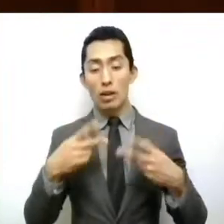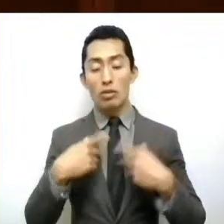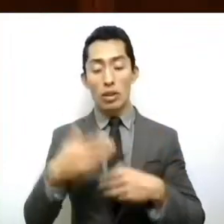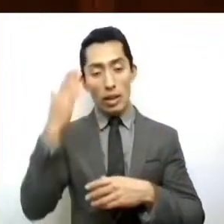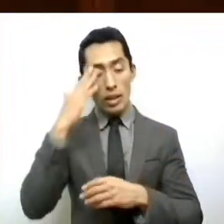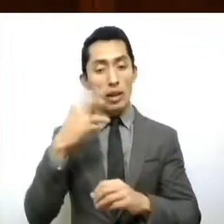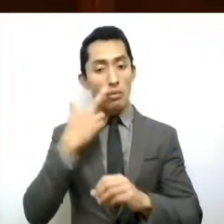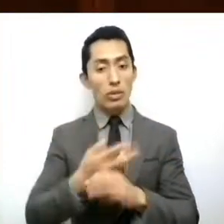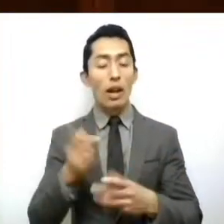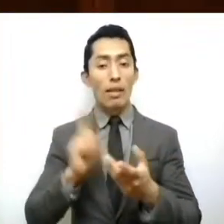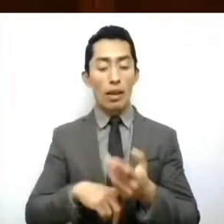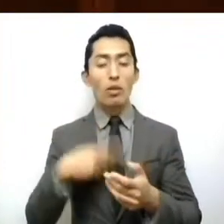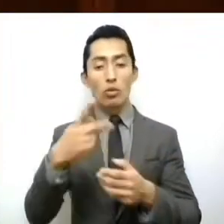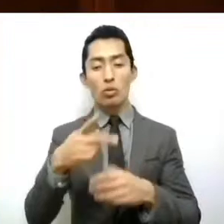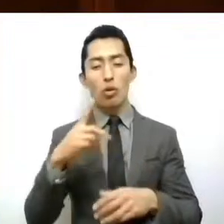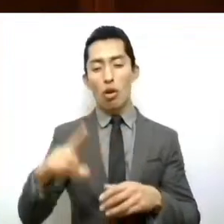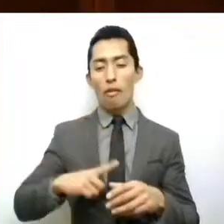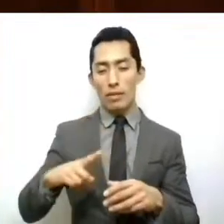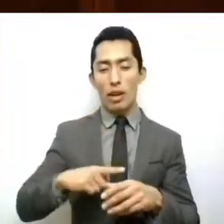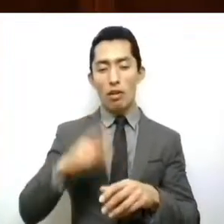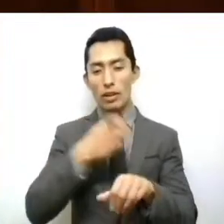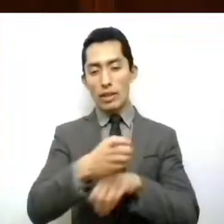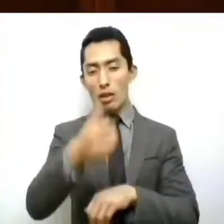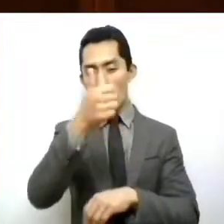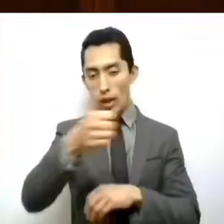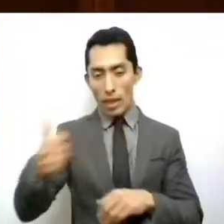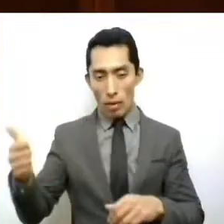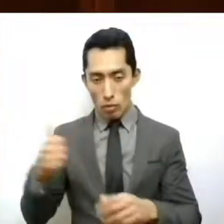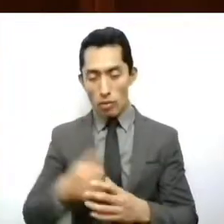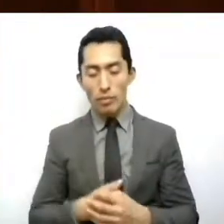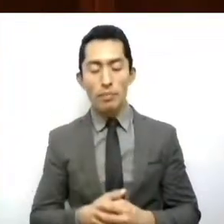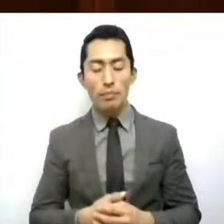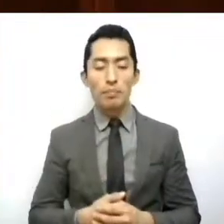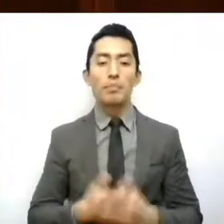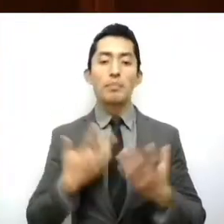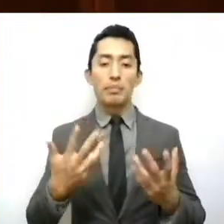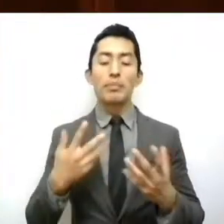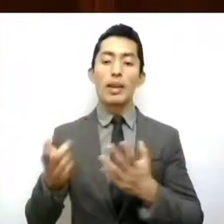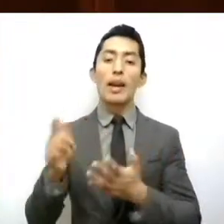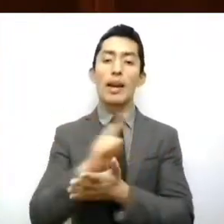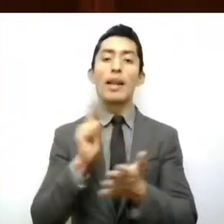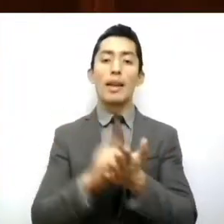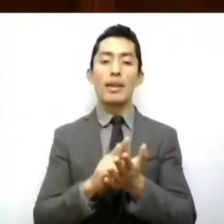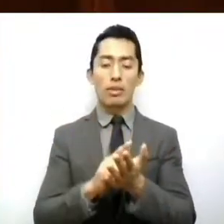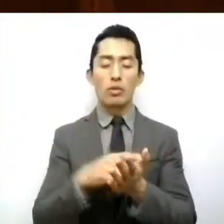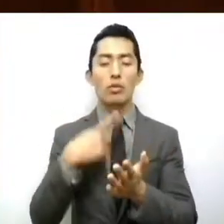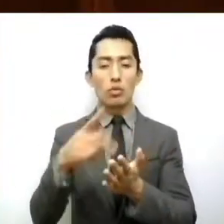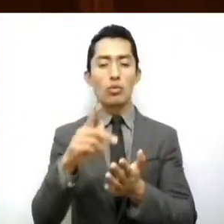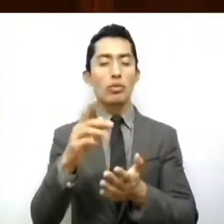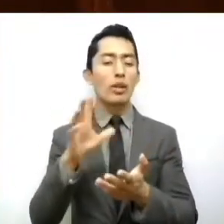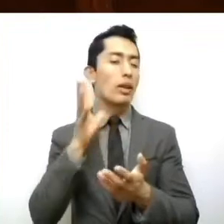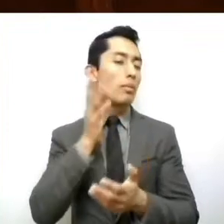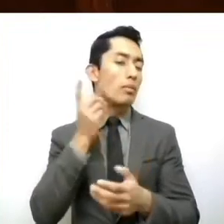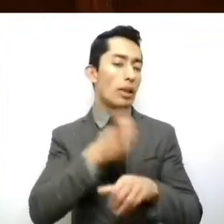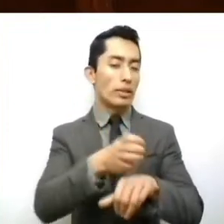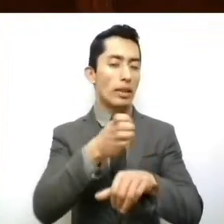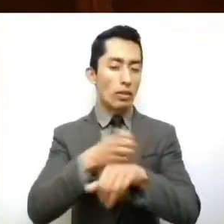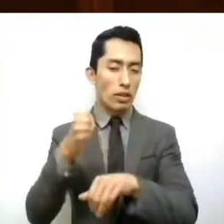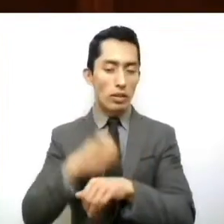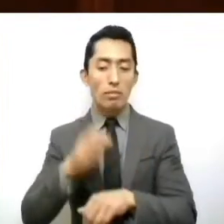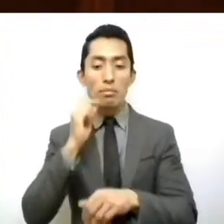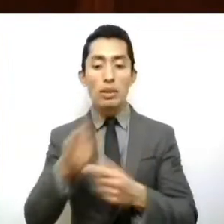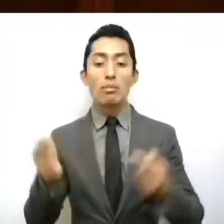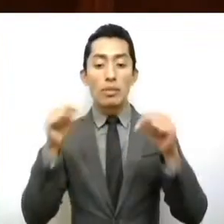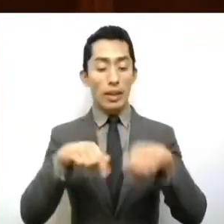del Poder Ejecutivo Local. A pesar del mandato de las legislaturas locales, por lo que respecta a la legislatura del